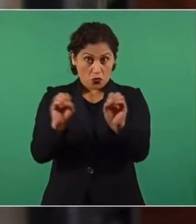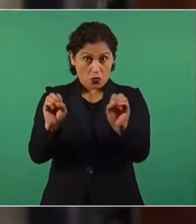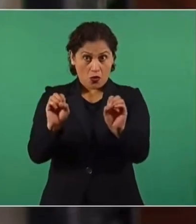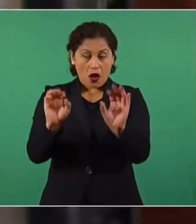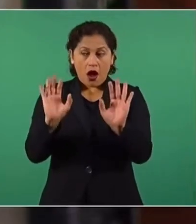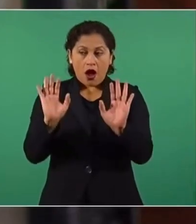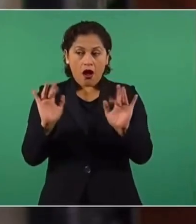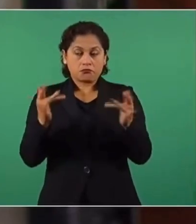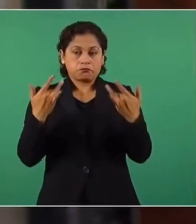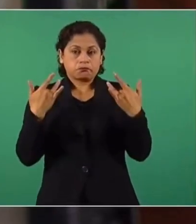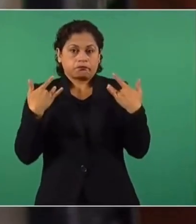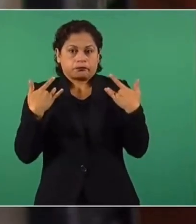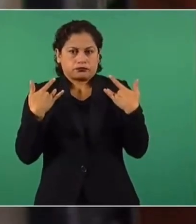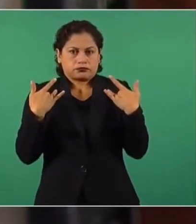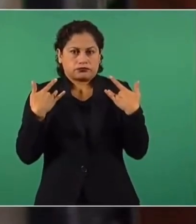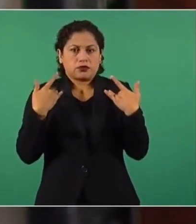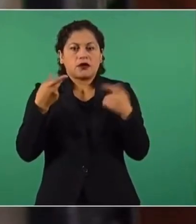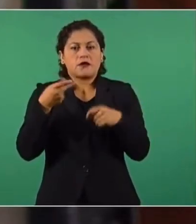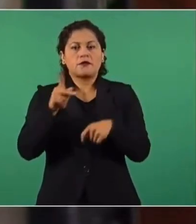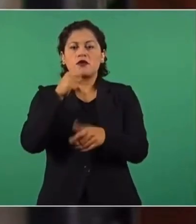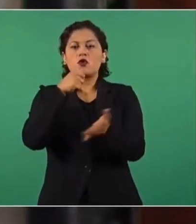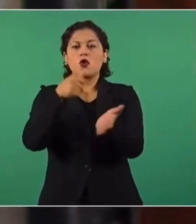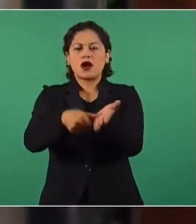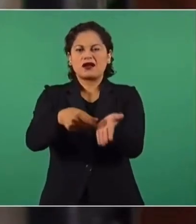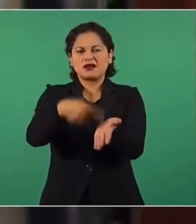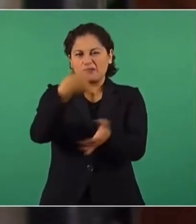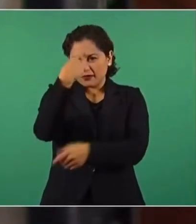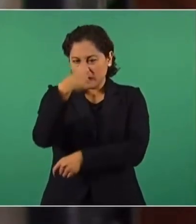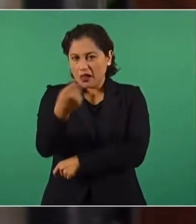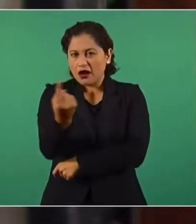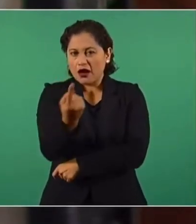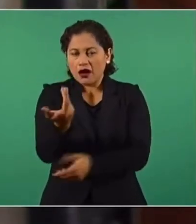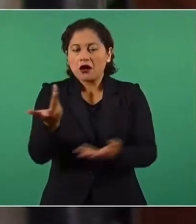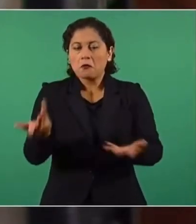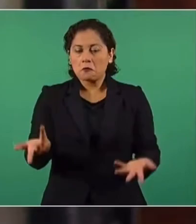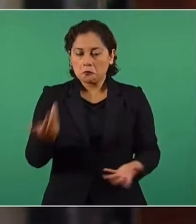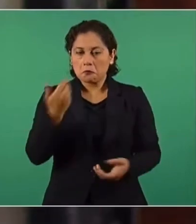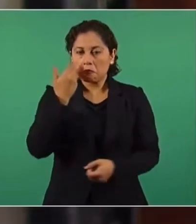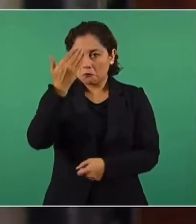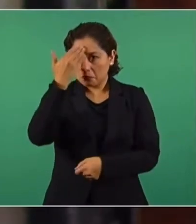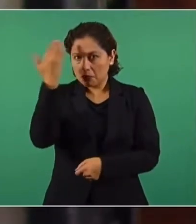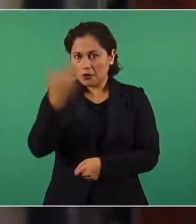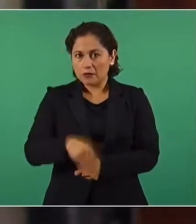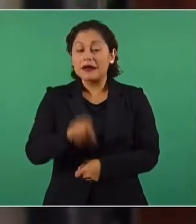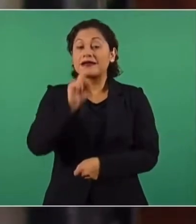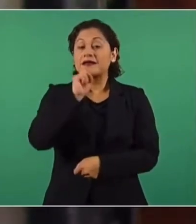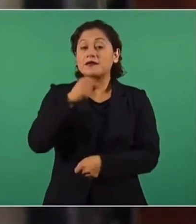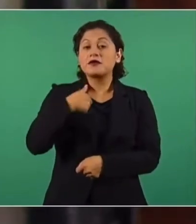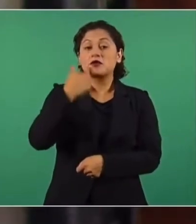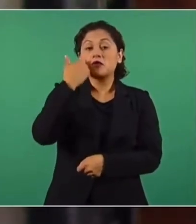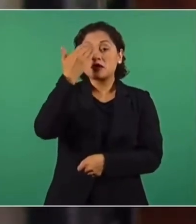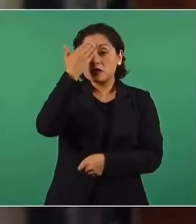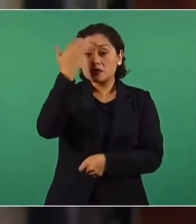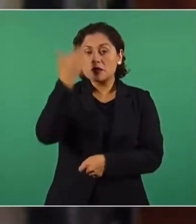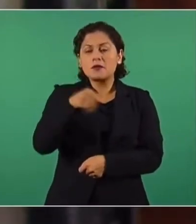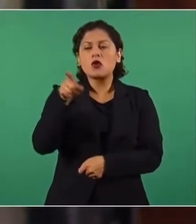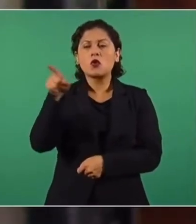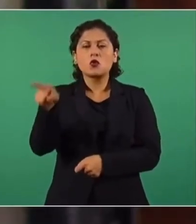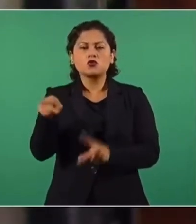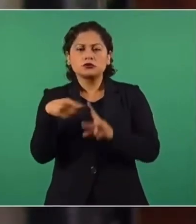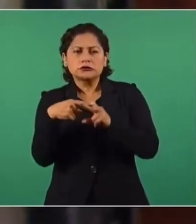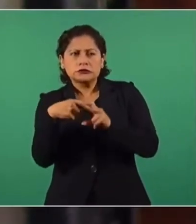manos, pero hasta dónde quería llegar esta carta. Y también saber si usted tiene algún tipo de estimaciones de hasta cuánto podría